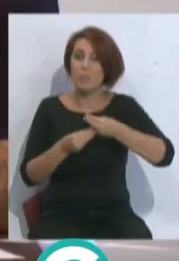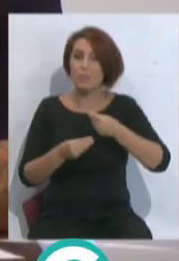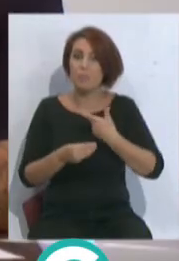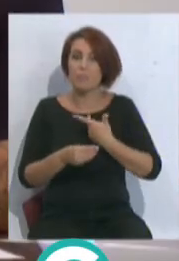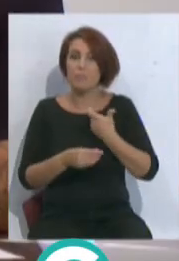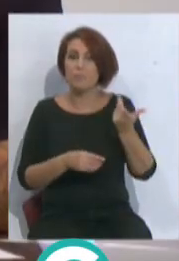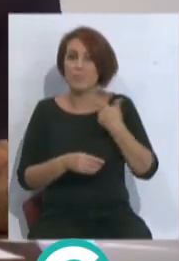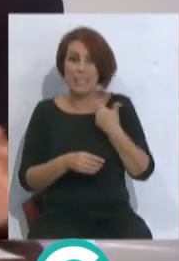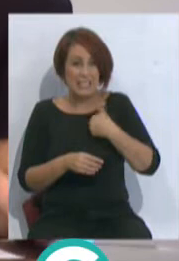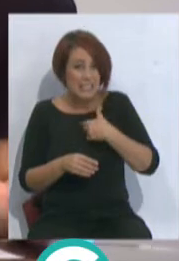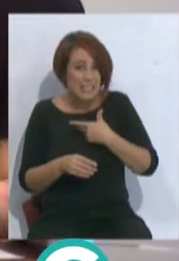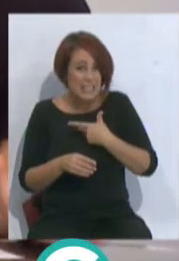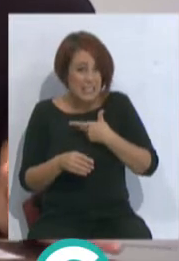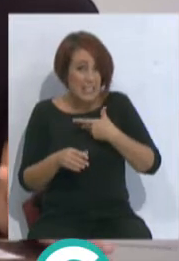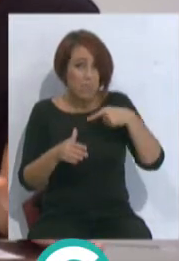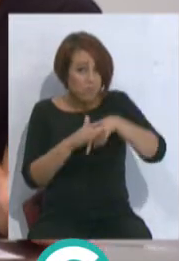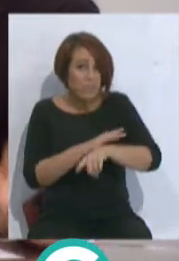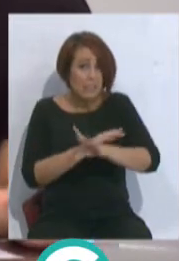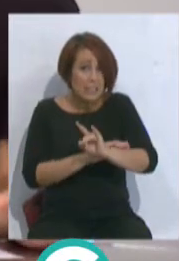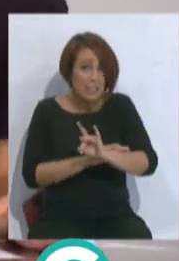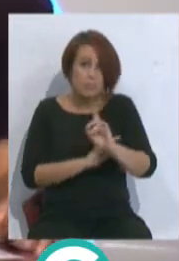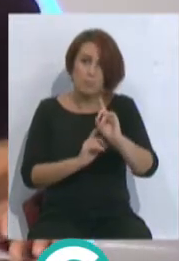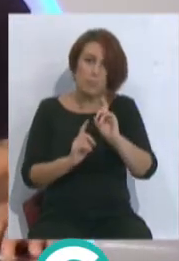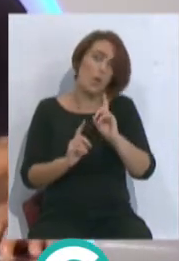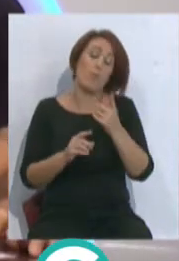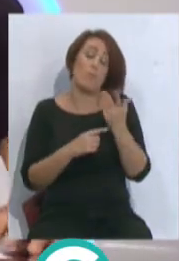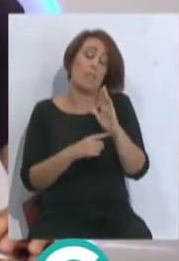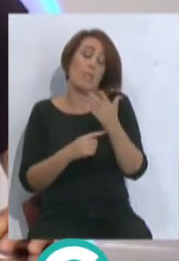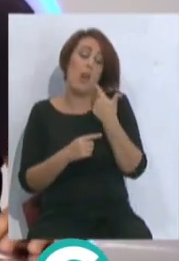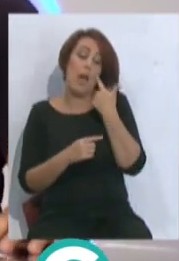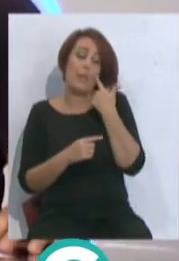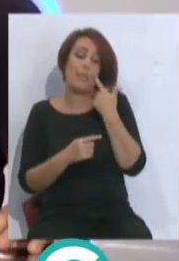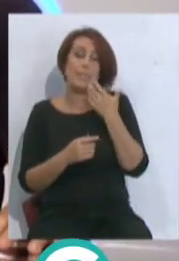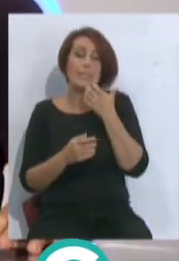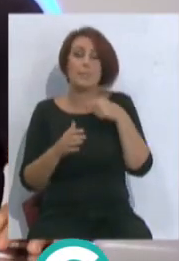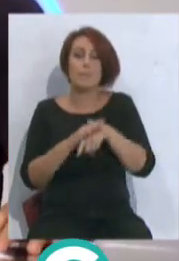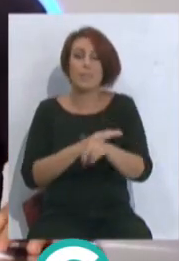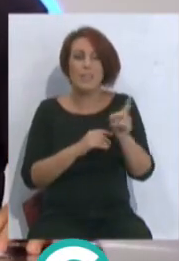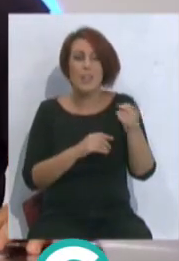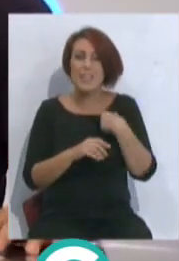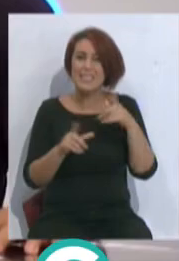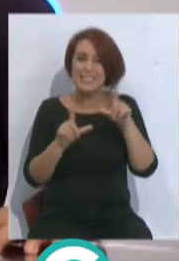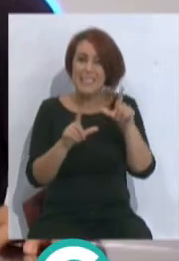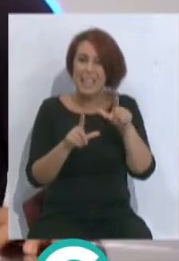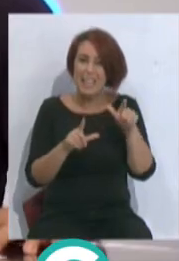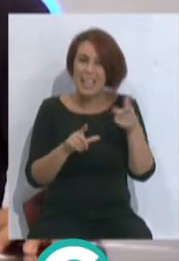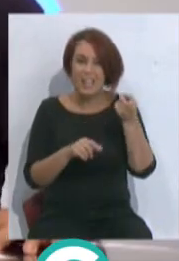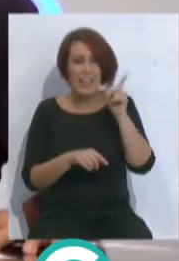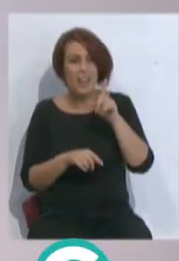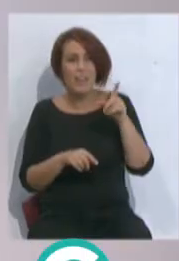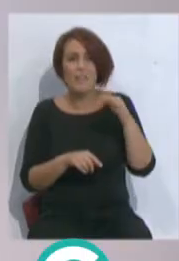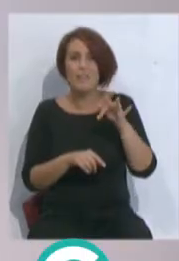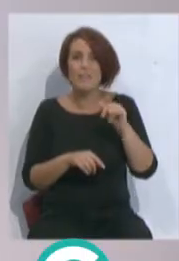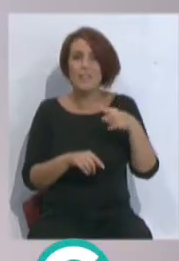más. ¿Ya vamos a montar materia? No, esto es una pequeña pincelada. No, por si a lo mejor está tu presentación y podés montar. Que no tiene nada que ver el Figueroa de la televisión al